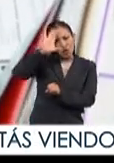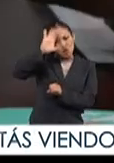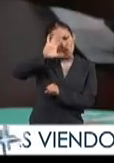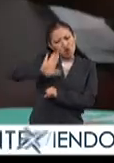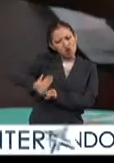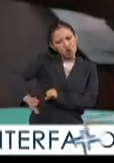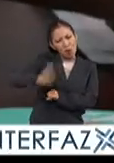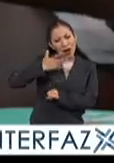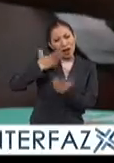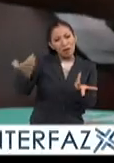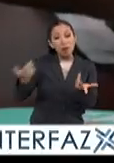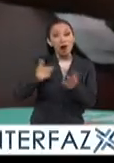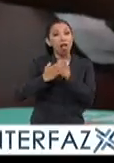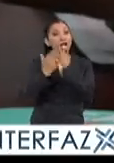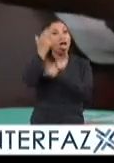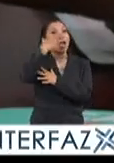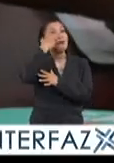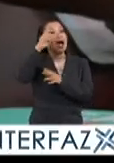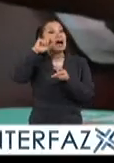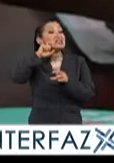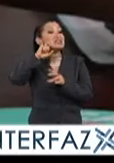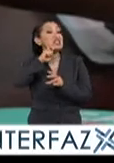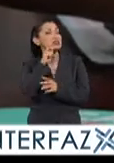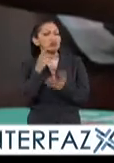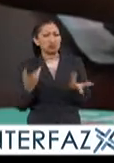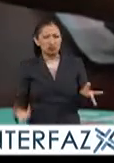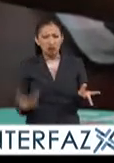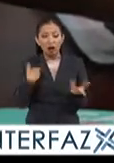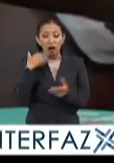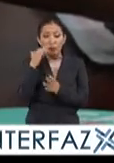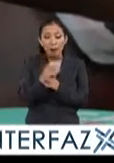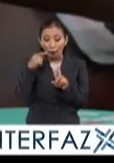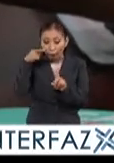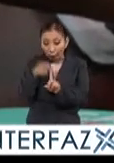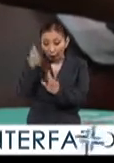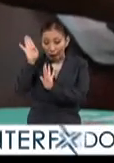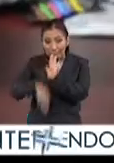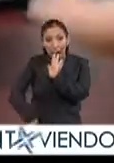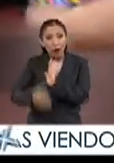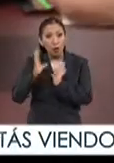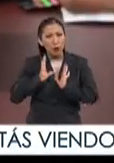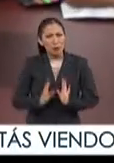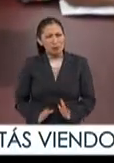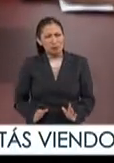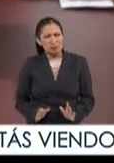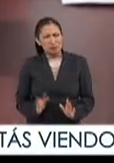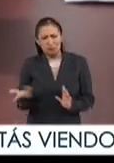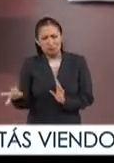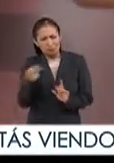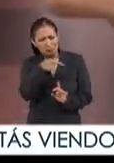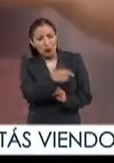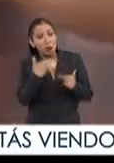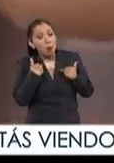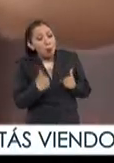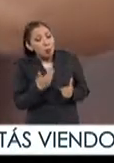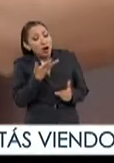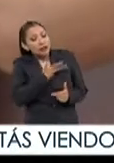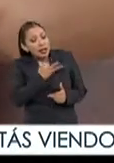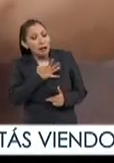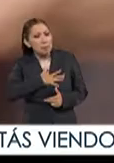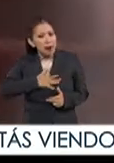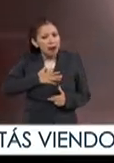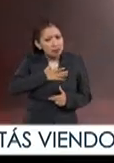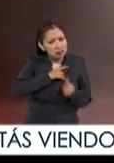está hipersexualizado, es decir, reducido a la genitalidad, dejando de lado que el ser humano tiene